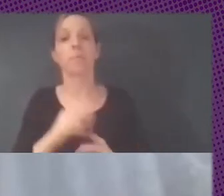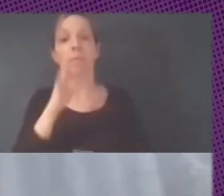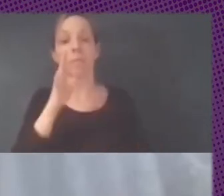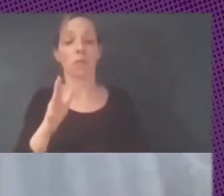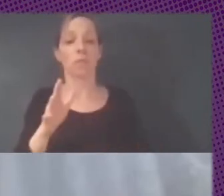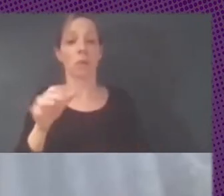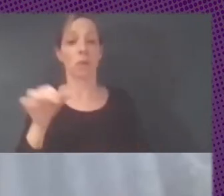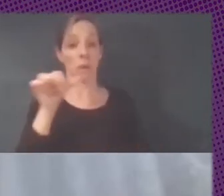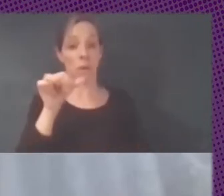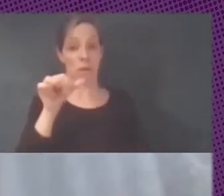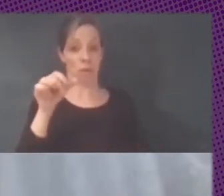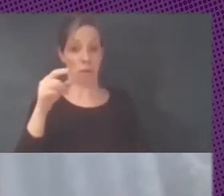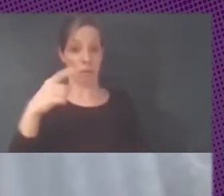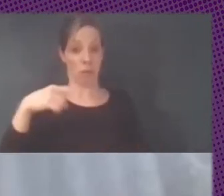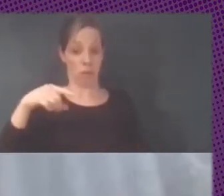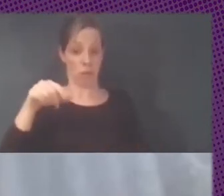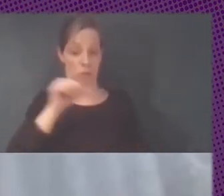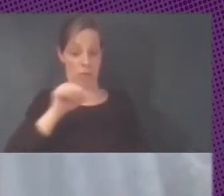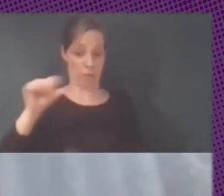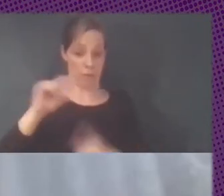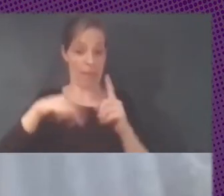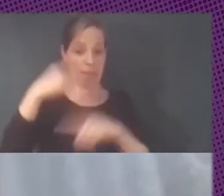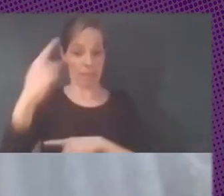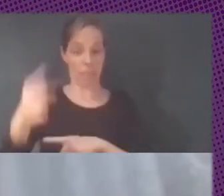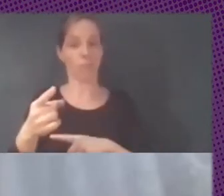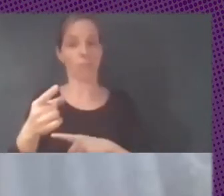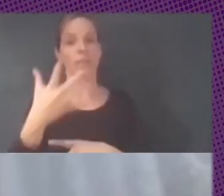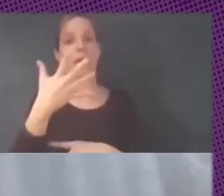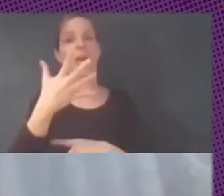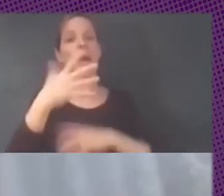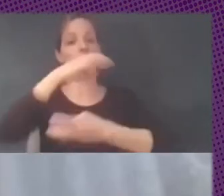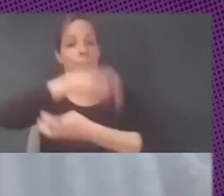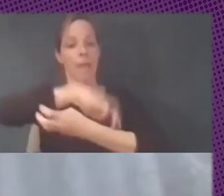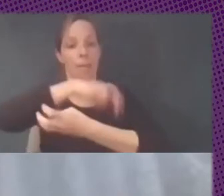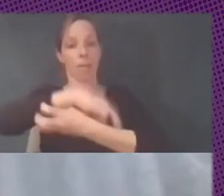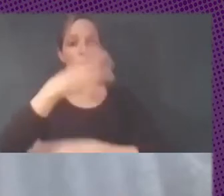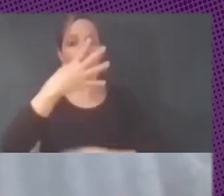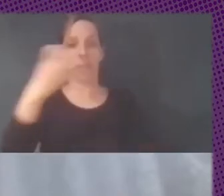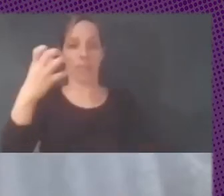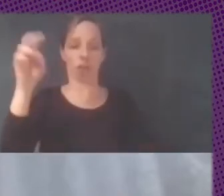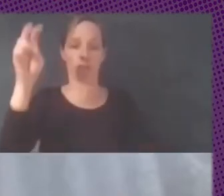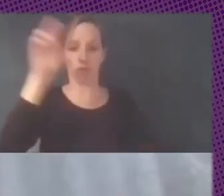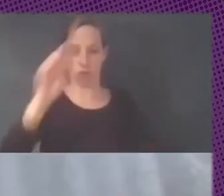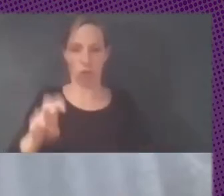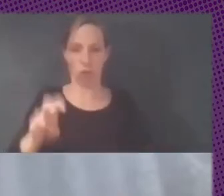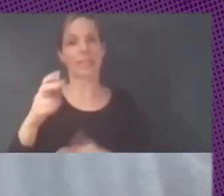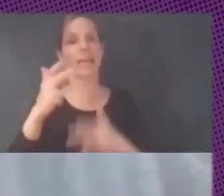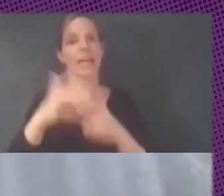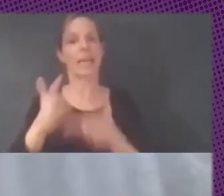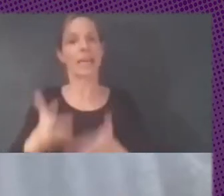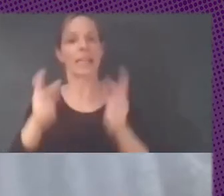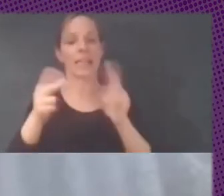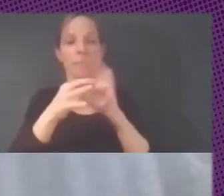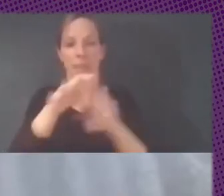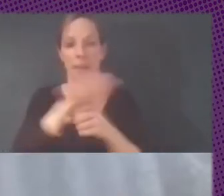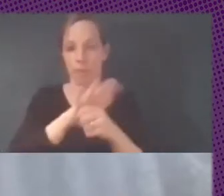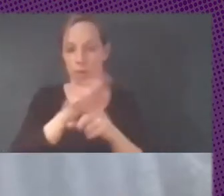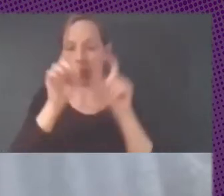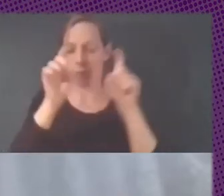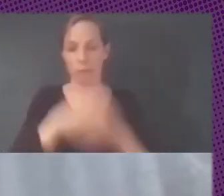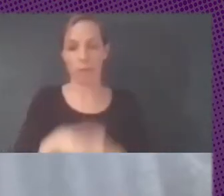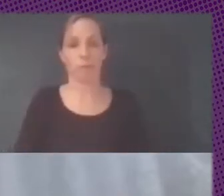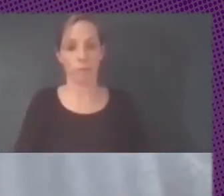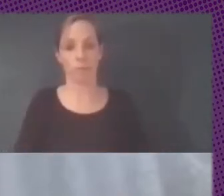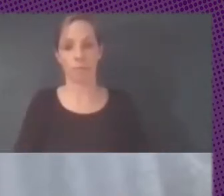semana fue Microsoft a regalar 500 mil dólares en licencias de software para la educación cuando hicimos dejamos en